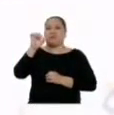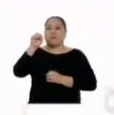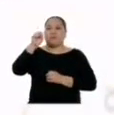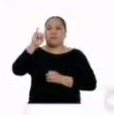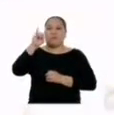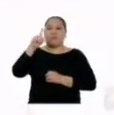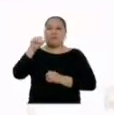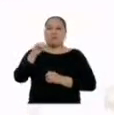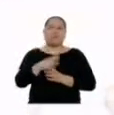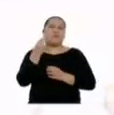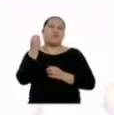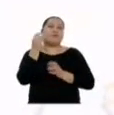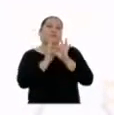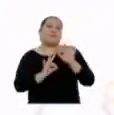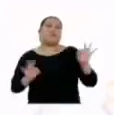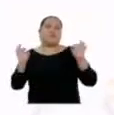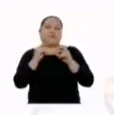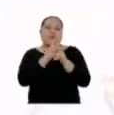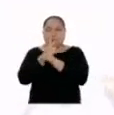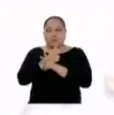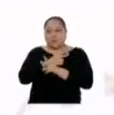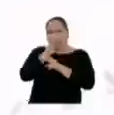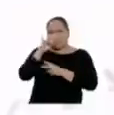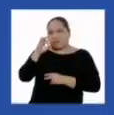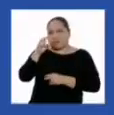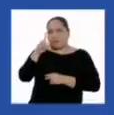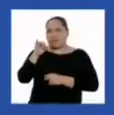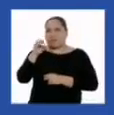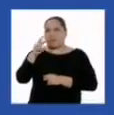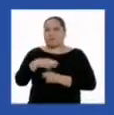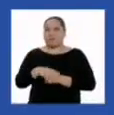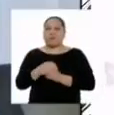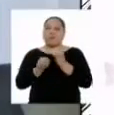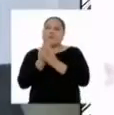es importante la conservación de la diversidad de flora en nuestro país?